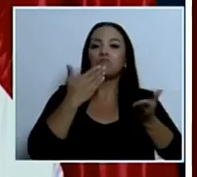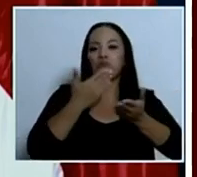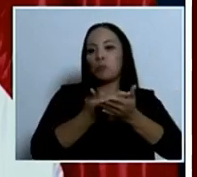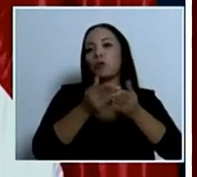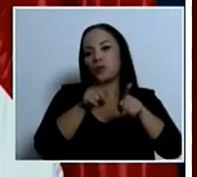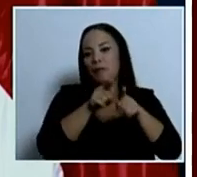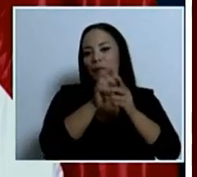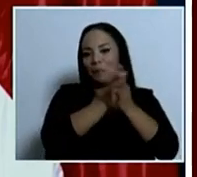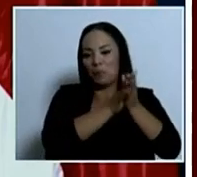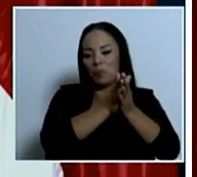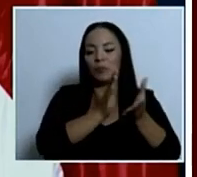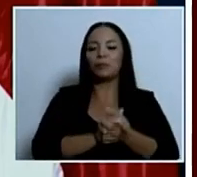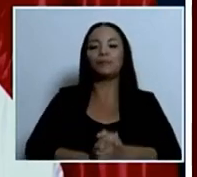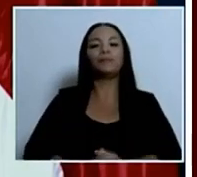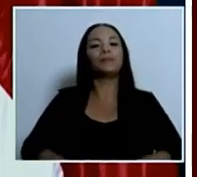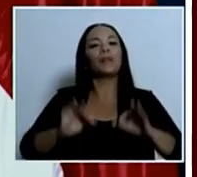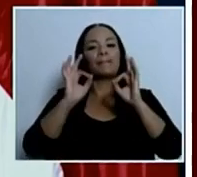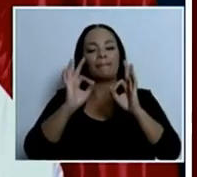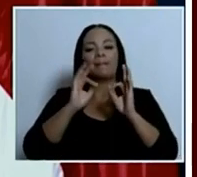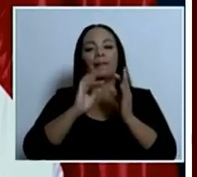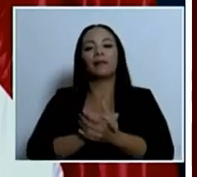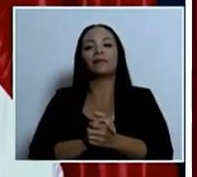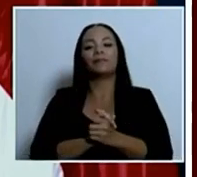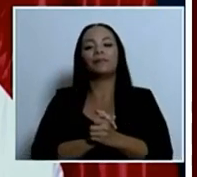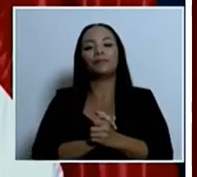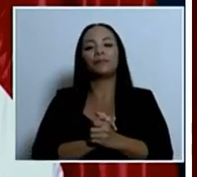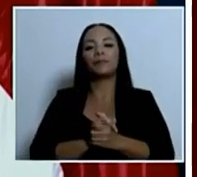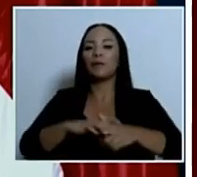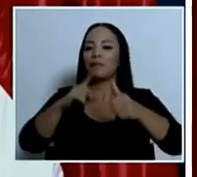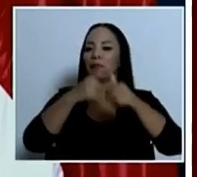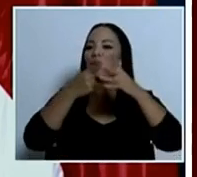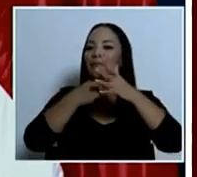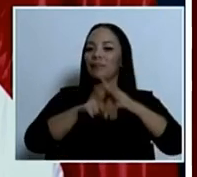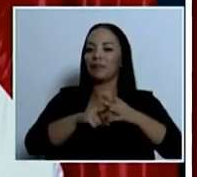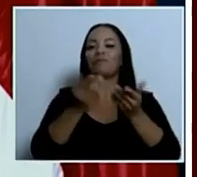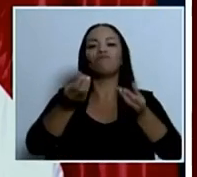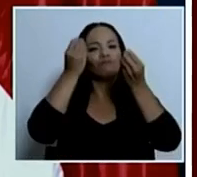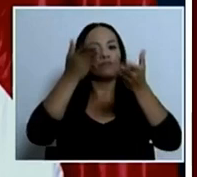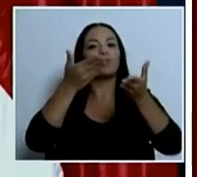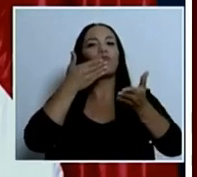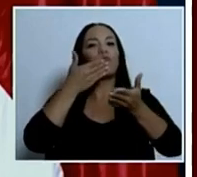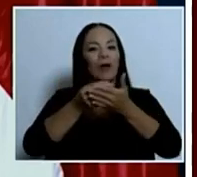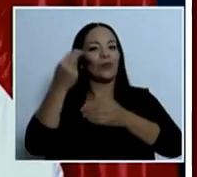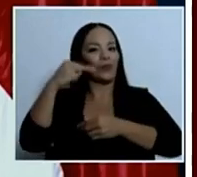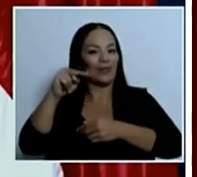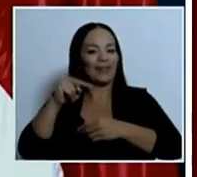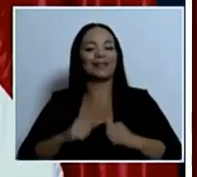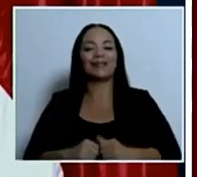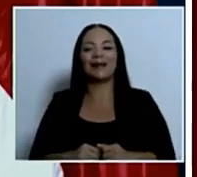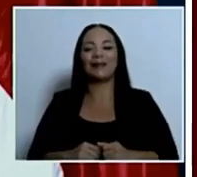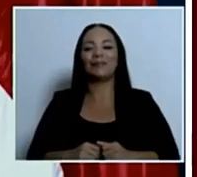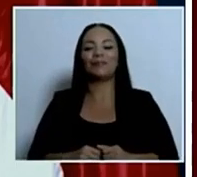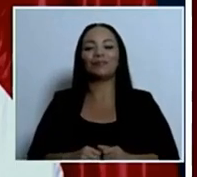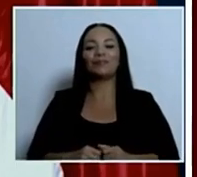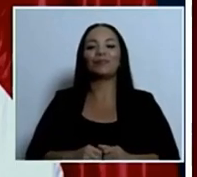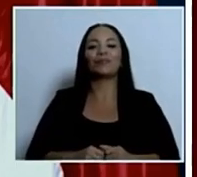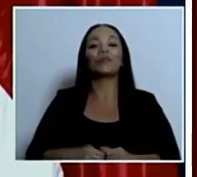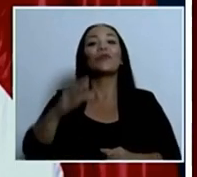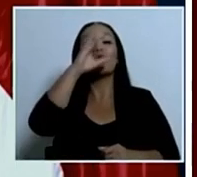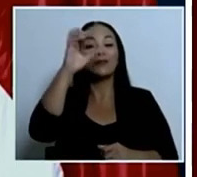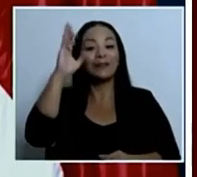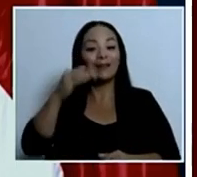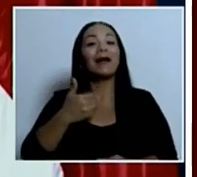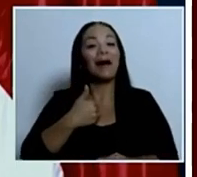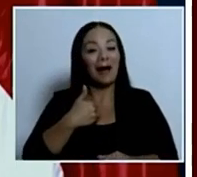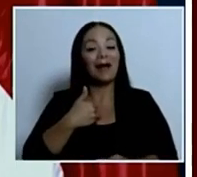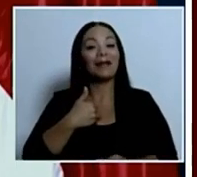Quisiera empezar con una muy buena noticia más. Costa Rica, hay muy buenas